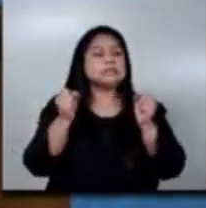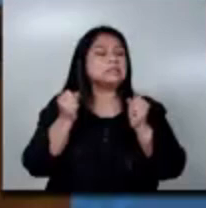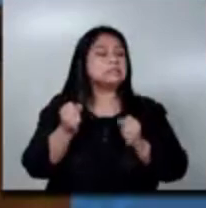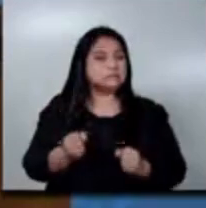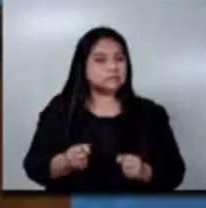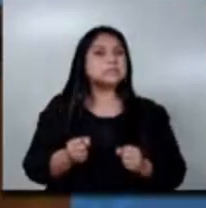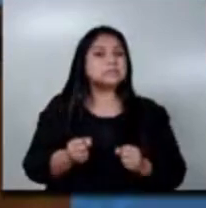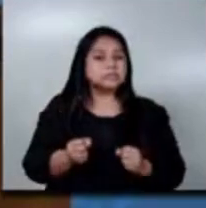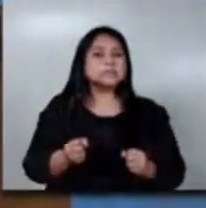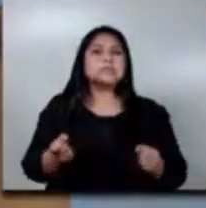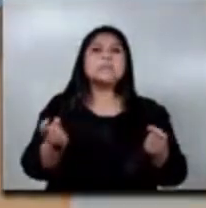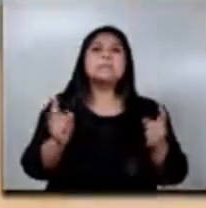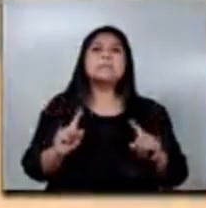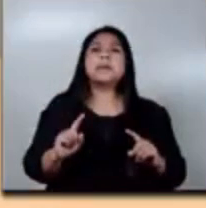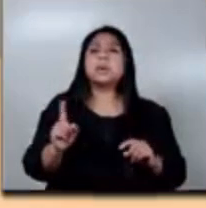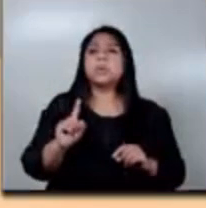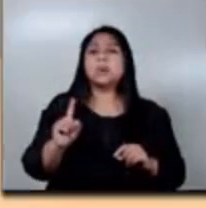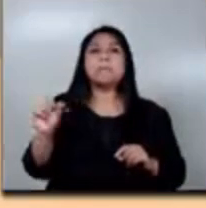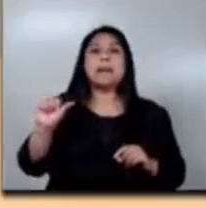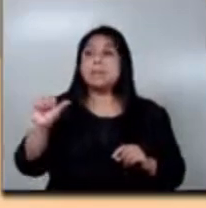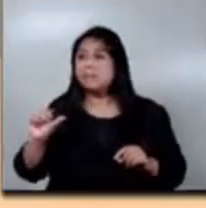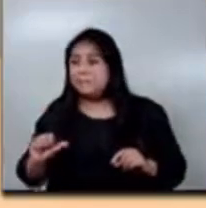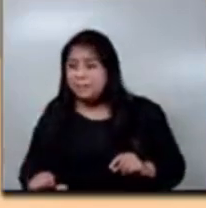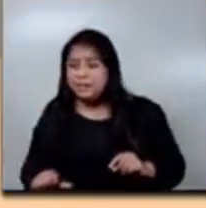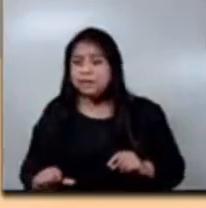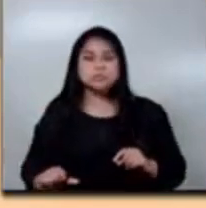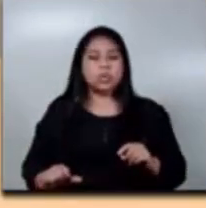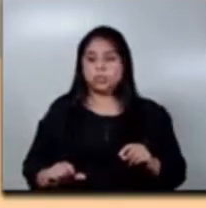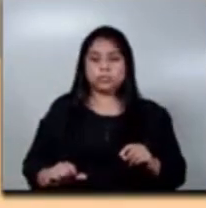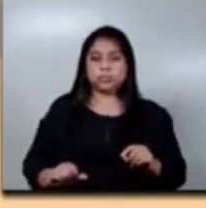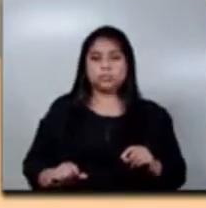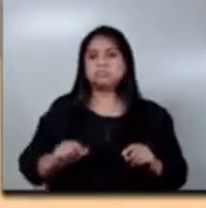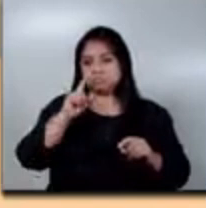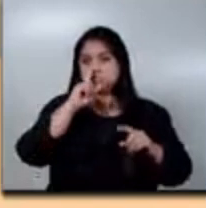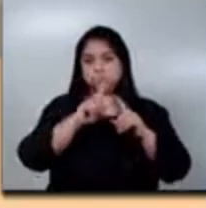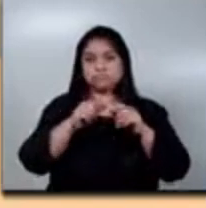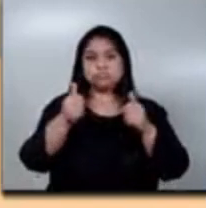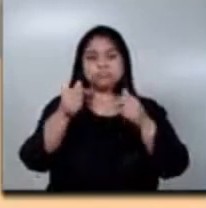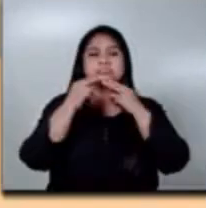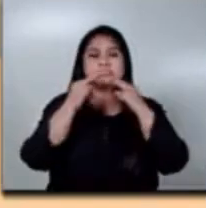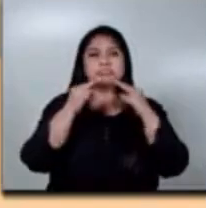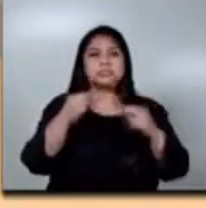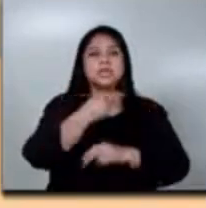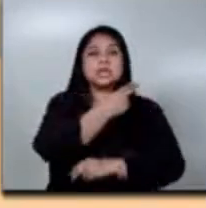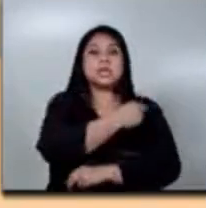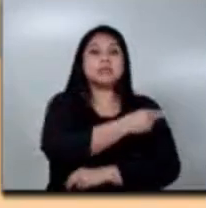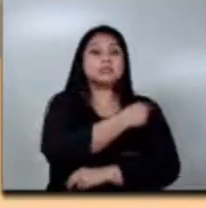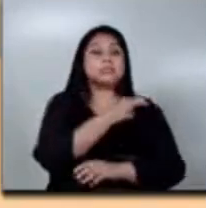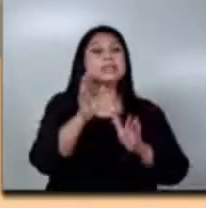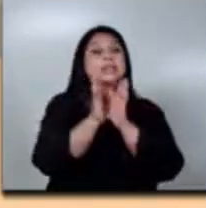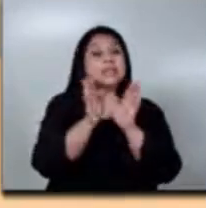Sin embargo, no todo es malo. También tenemos buenas noticias. En el Hospital General San Juan de Dios